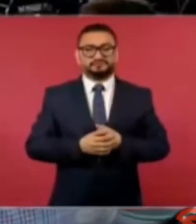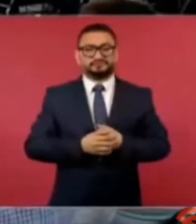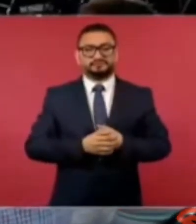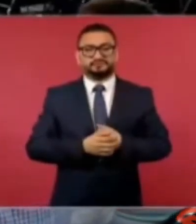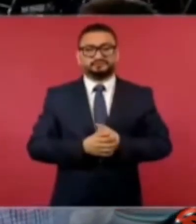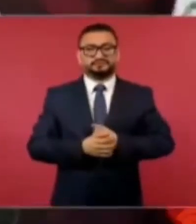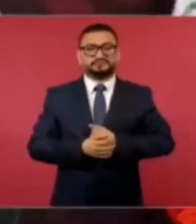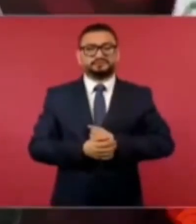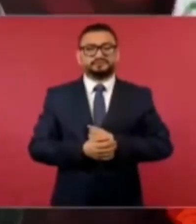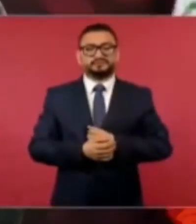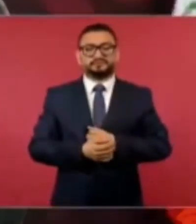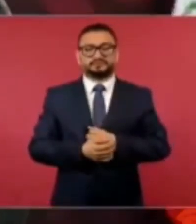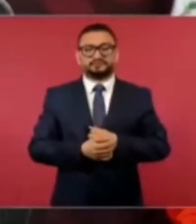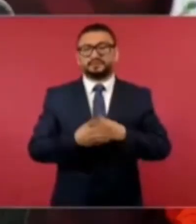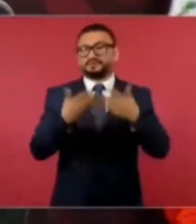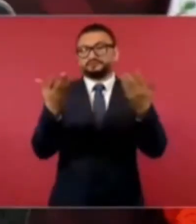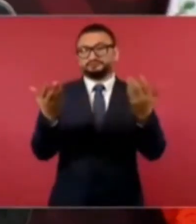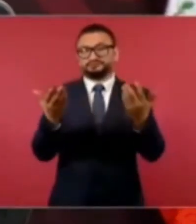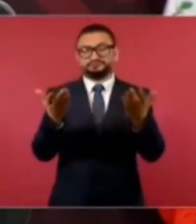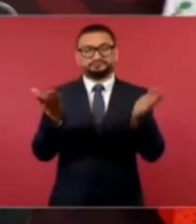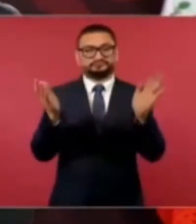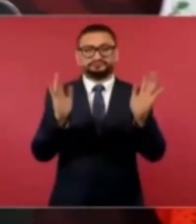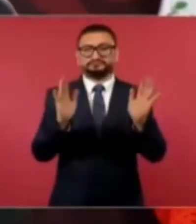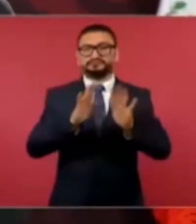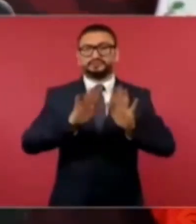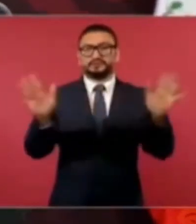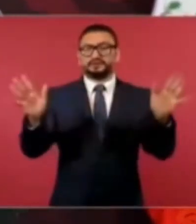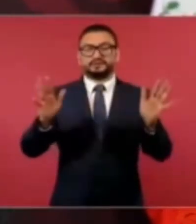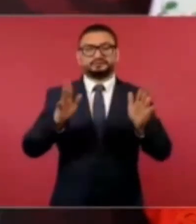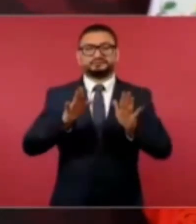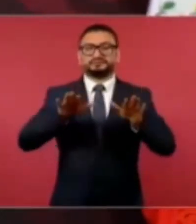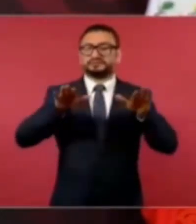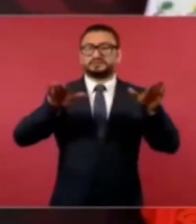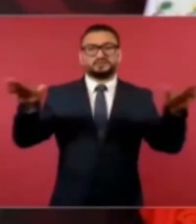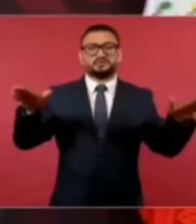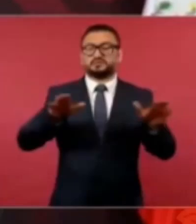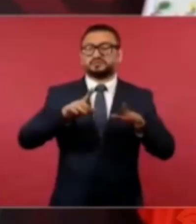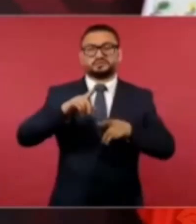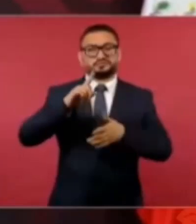bueno pero ya se decide no se hace el aeropuerto